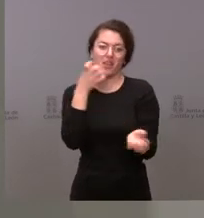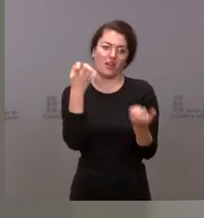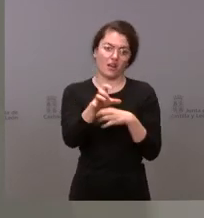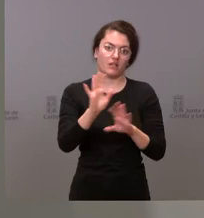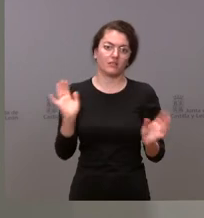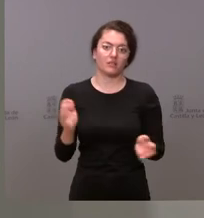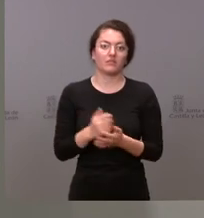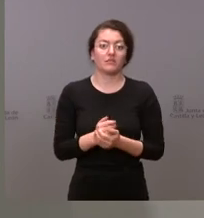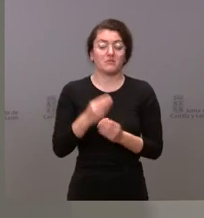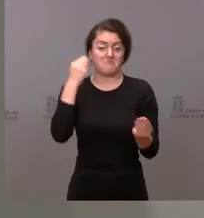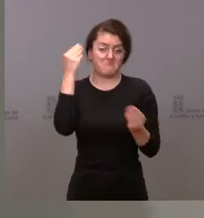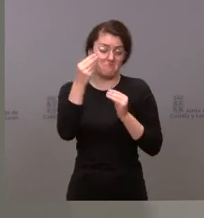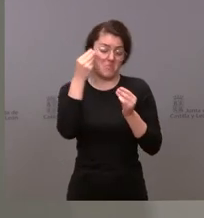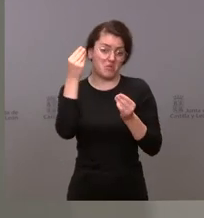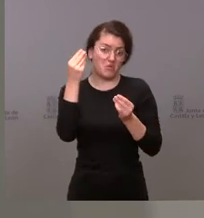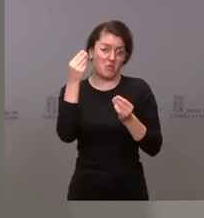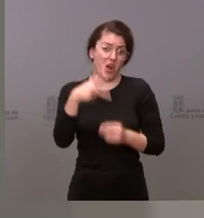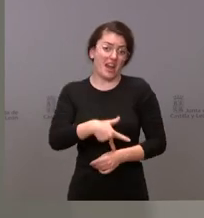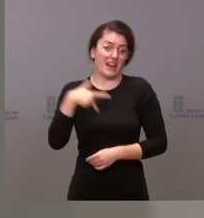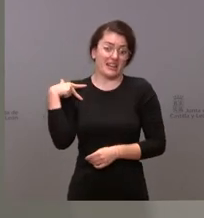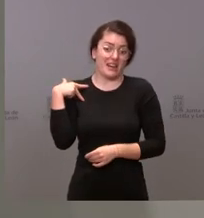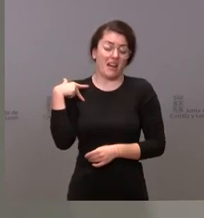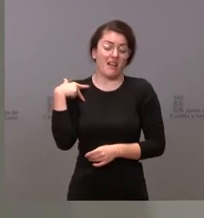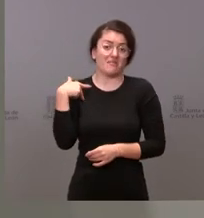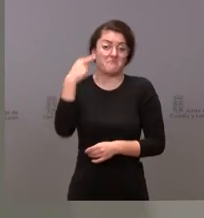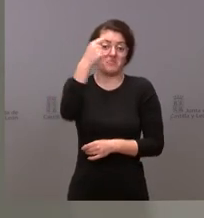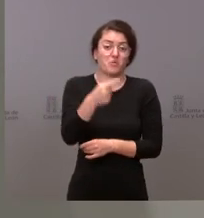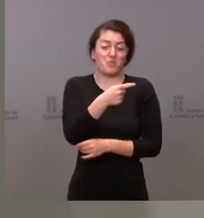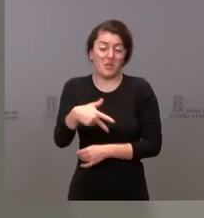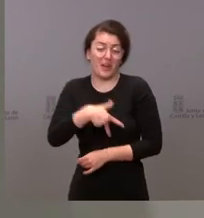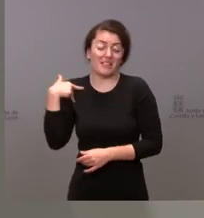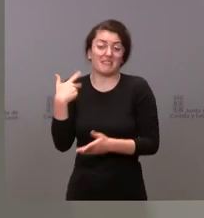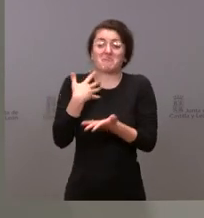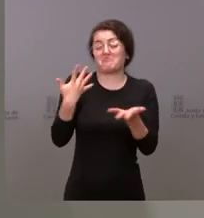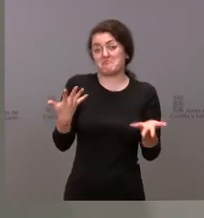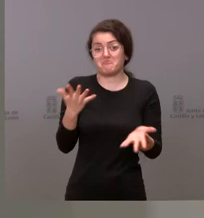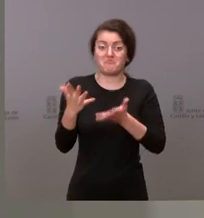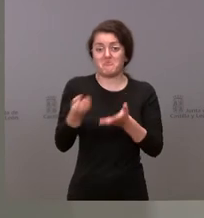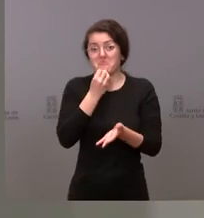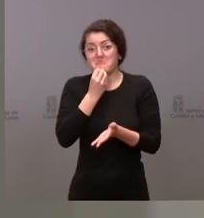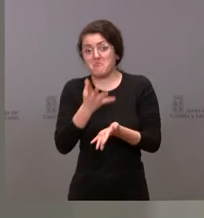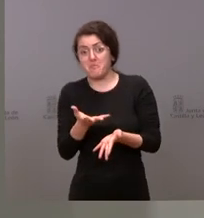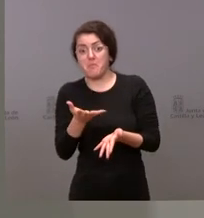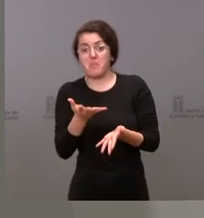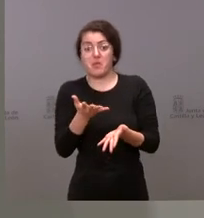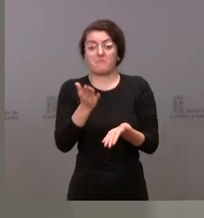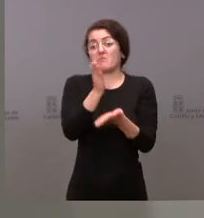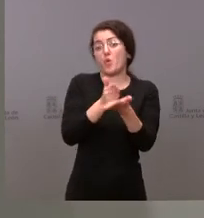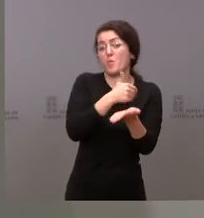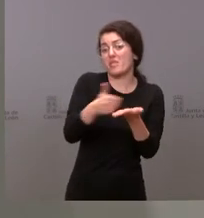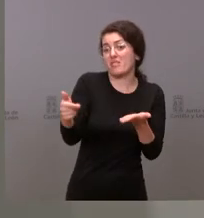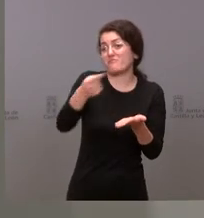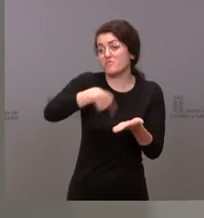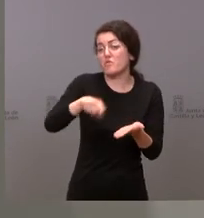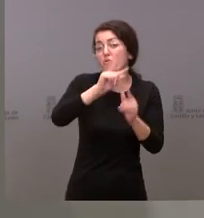que la reacción a la presentación de los presupuestos es bastante buena en el conjunto de la comunidad y en el conjunto de las